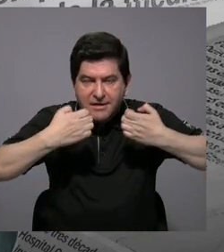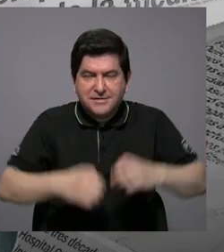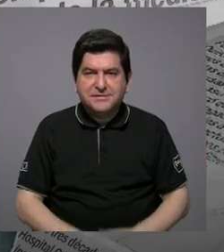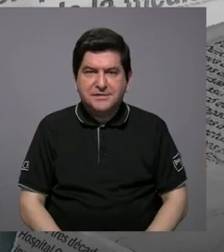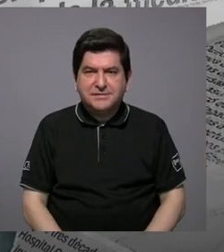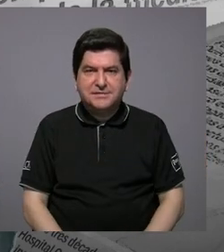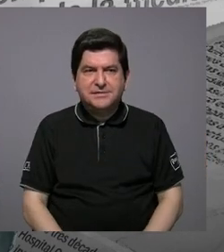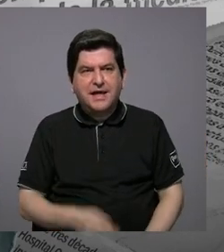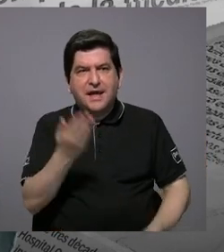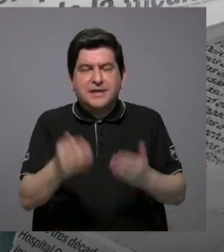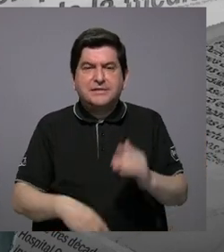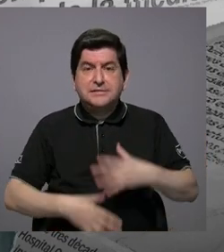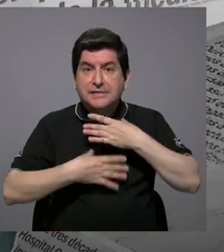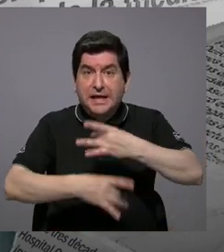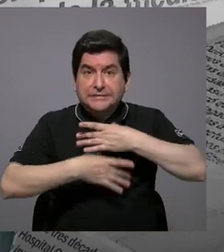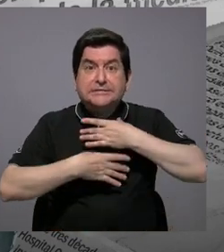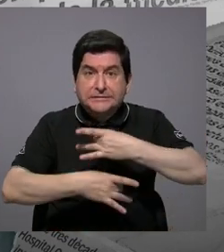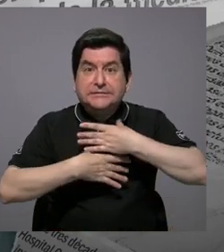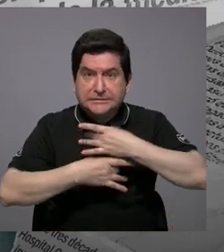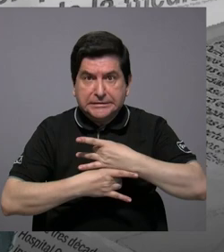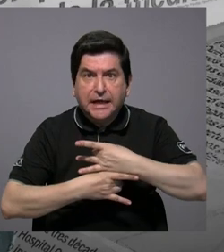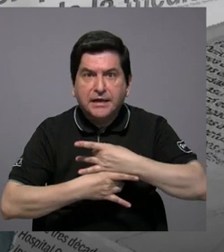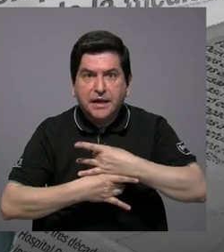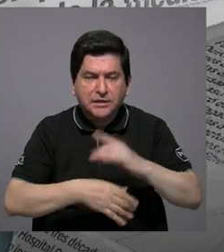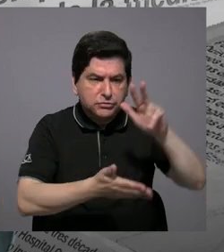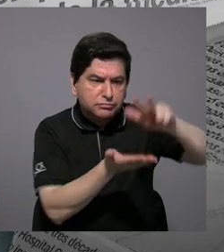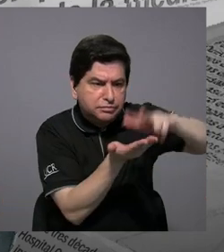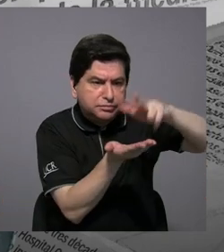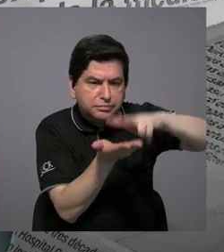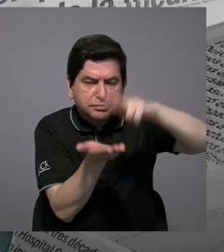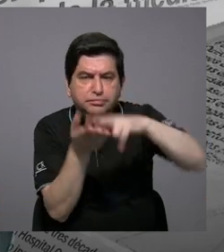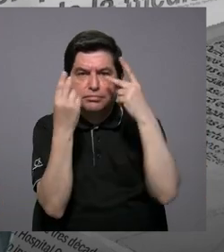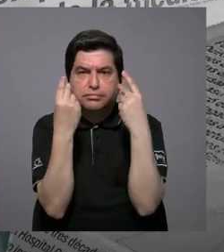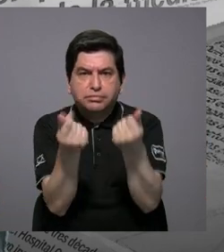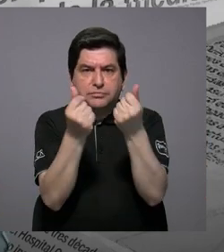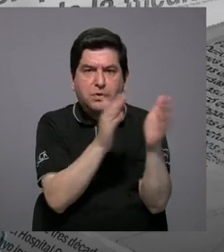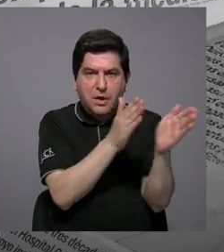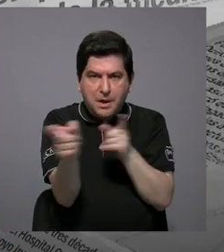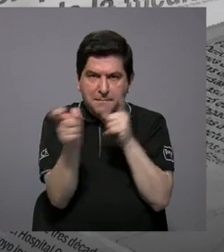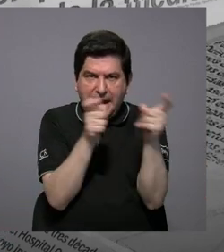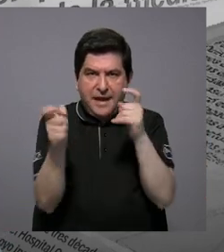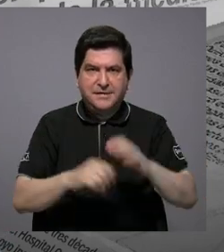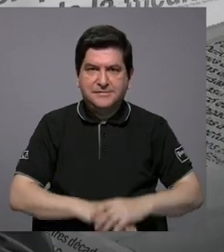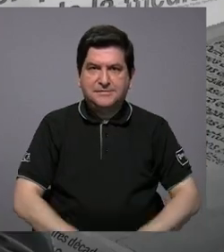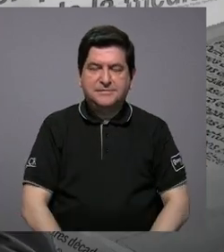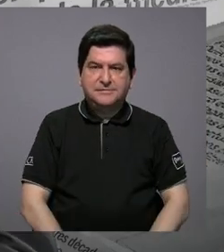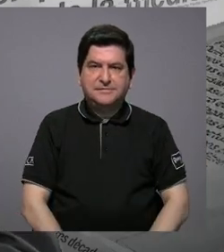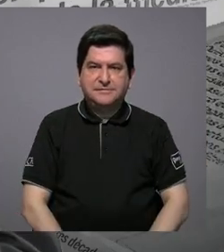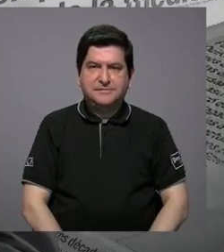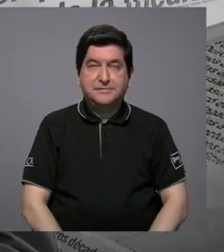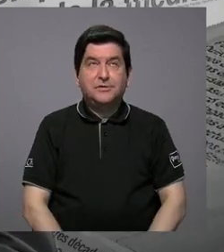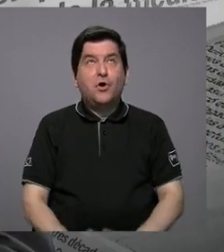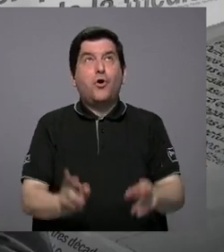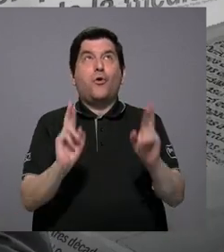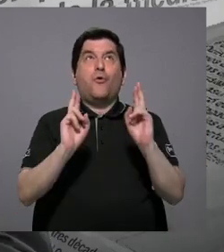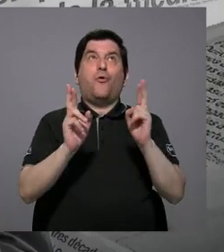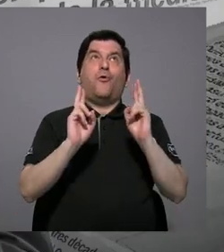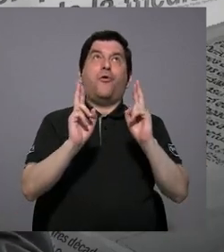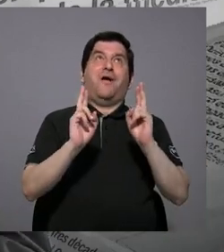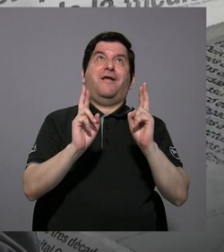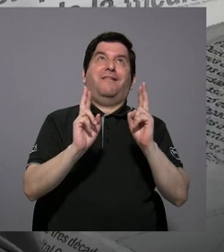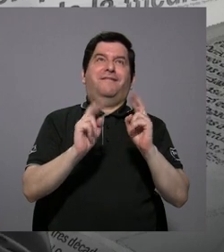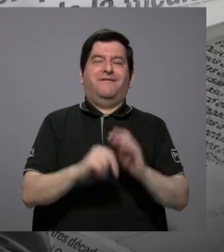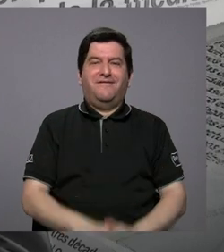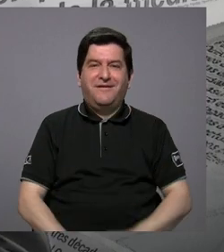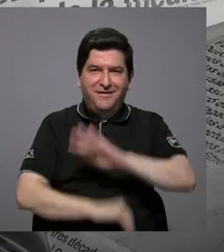hasta un boom de interés por aprobar pronto planes reguladores? Ojalá que se haga un boom